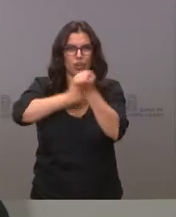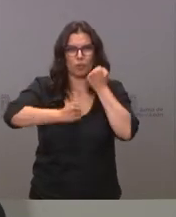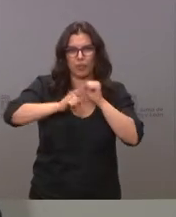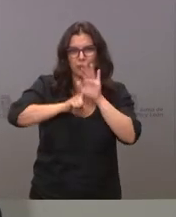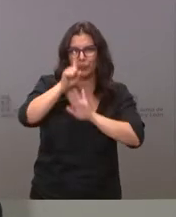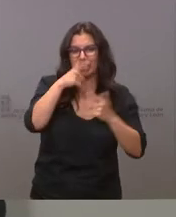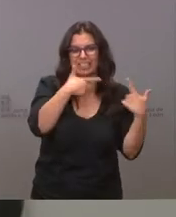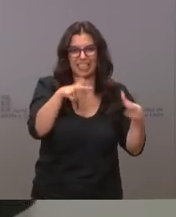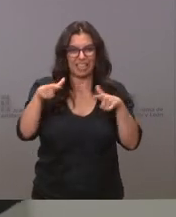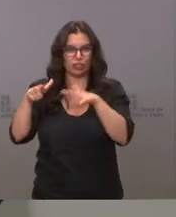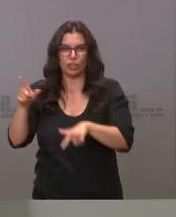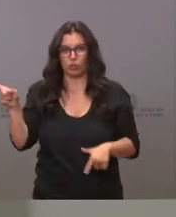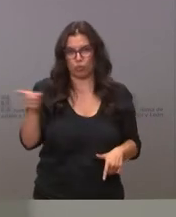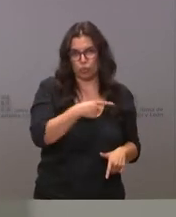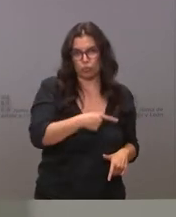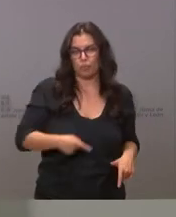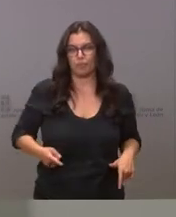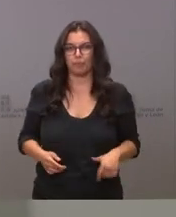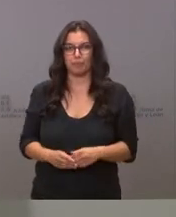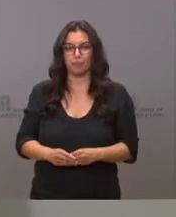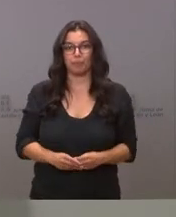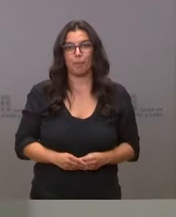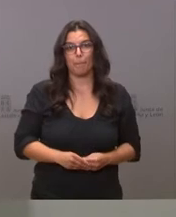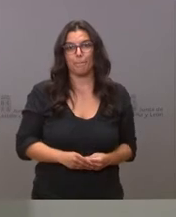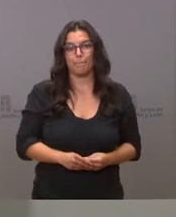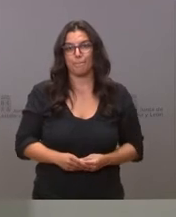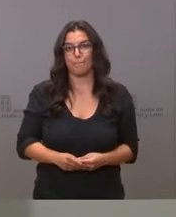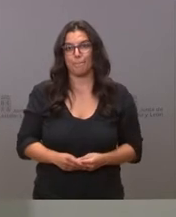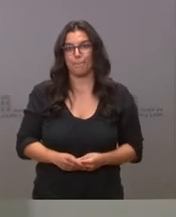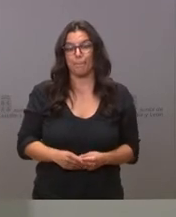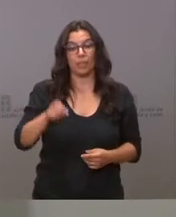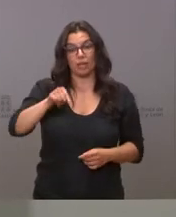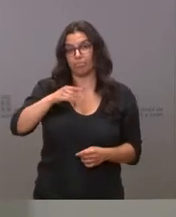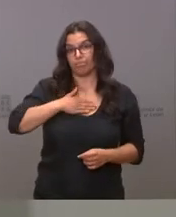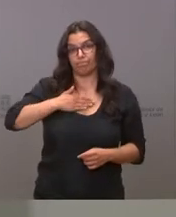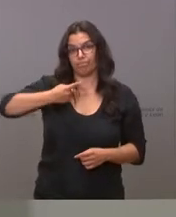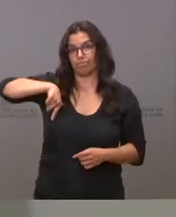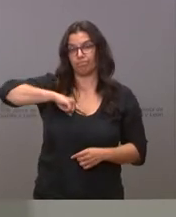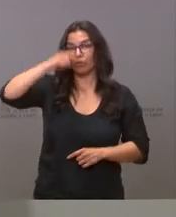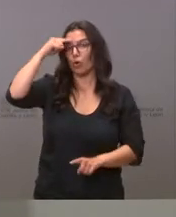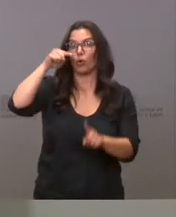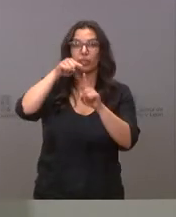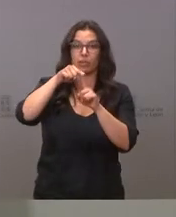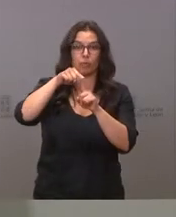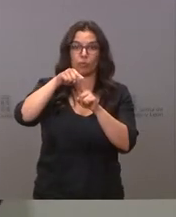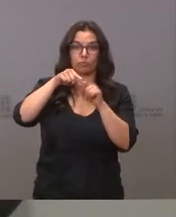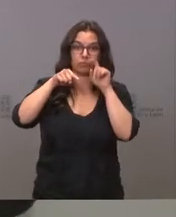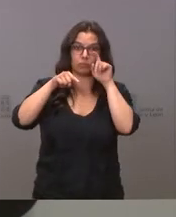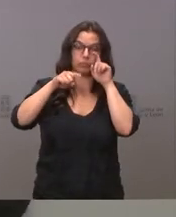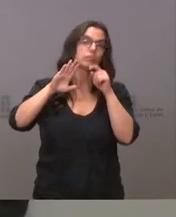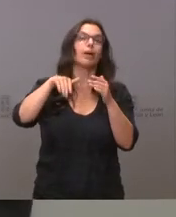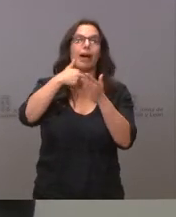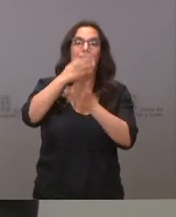todos los sectores de nuestra comunidad. Este va a ser nuestro objetivo a lo largo del resto de la legislatura,